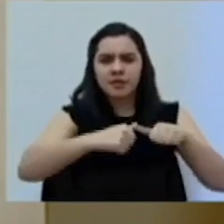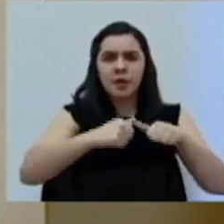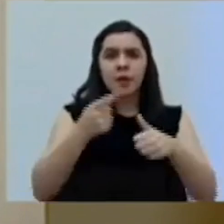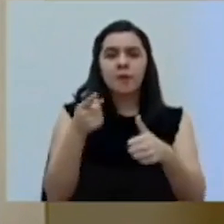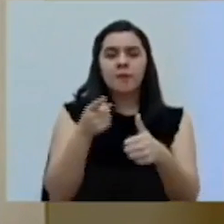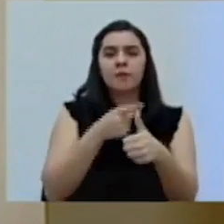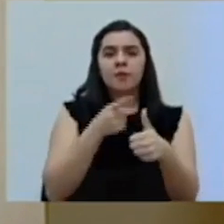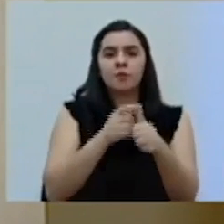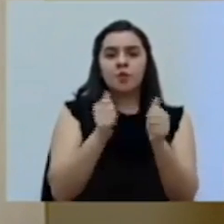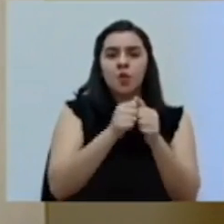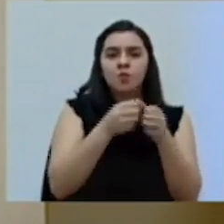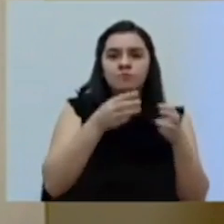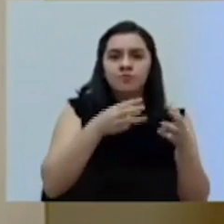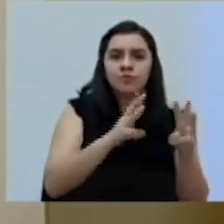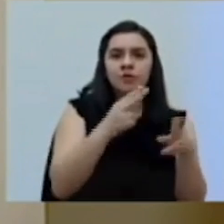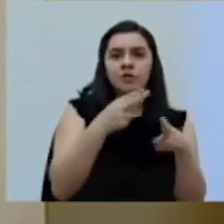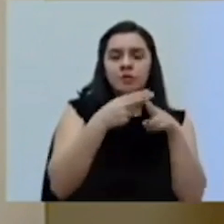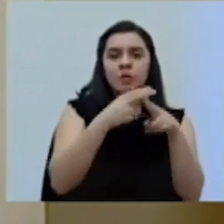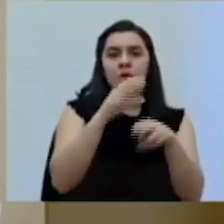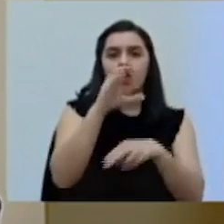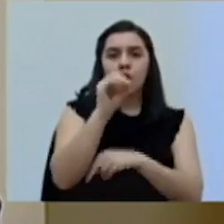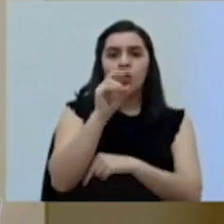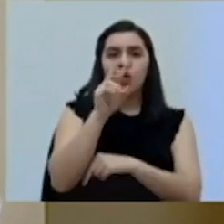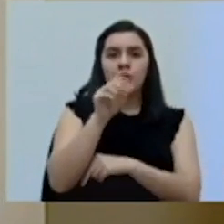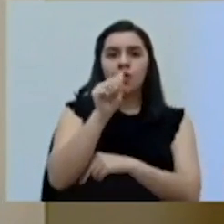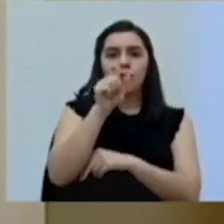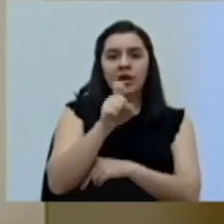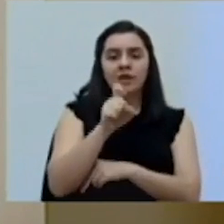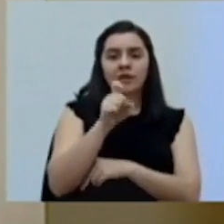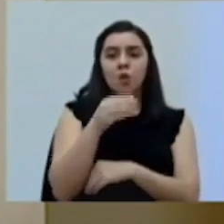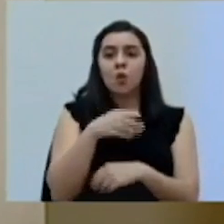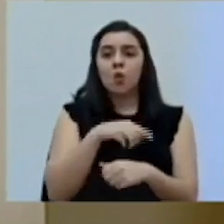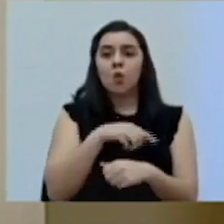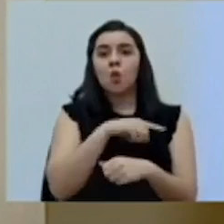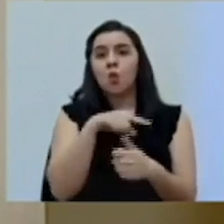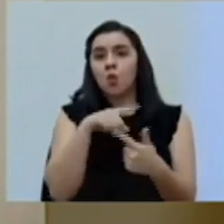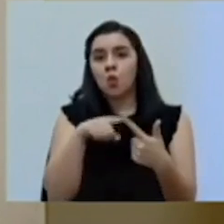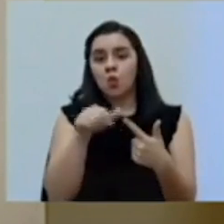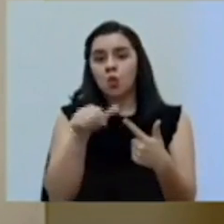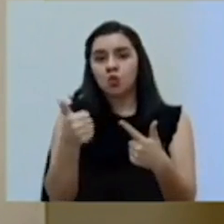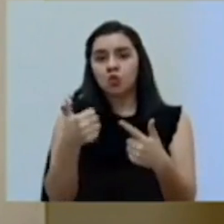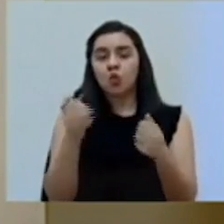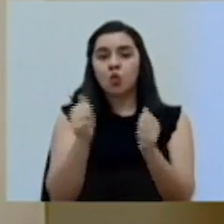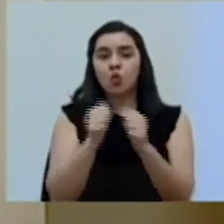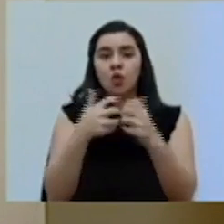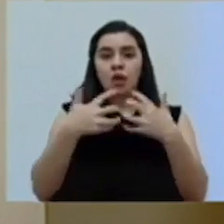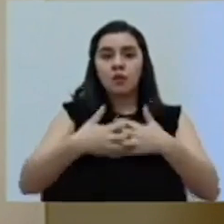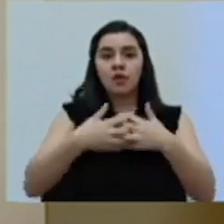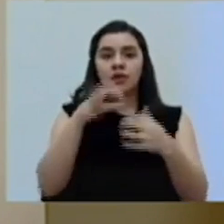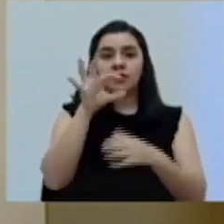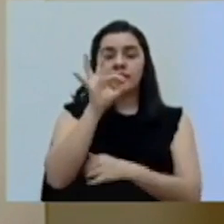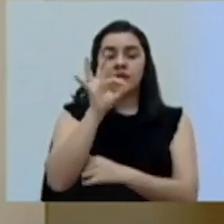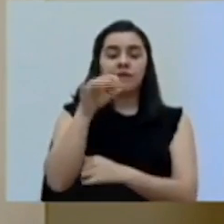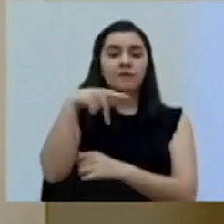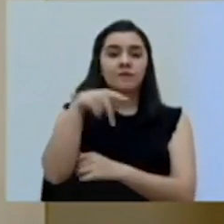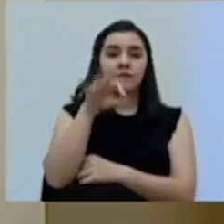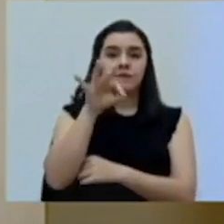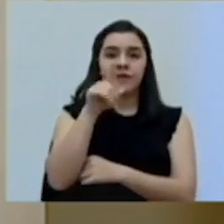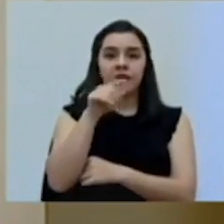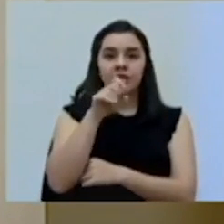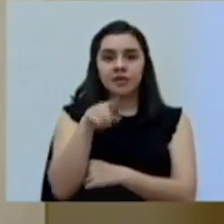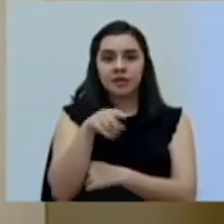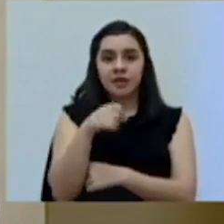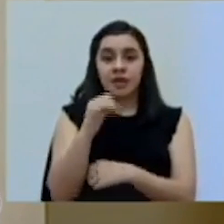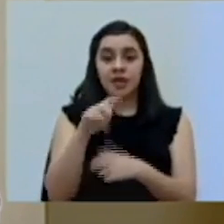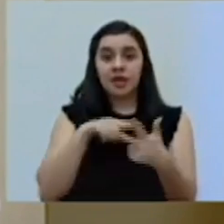uno primero con el mecanismo llamado COVAX, otro con la empresa Pfizer y este tercero que anunciamos